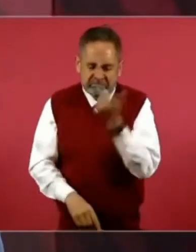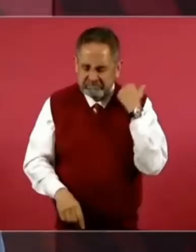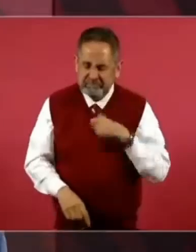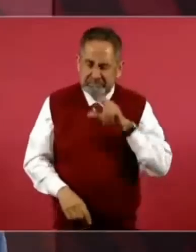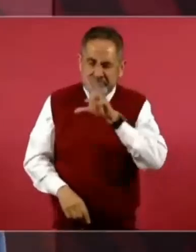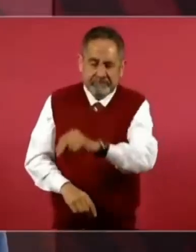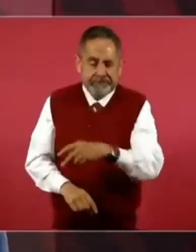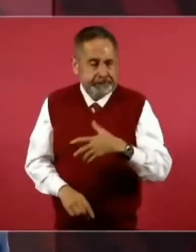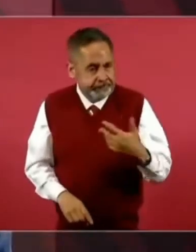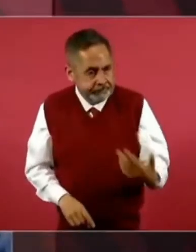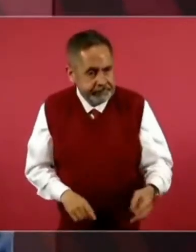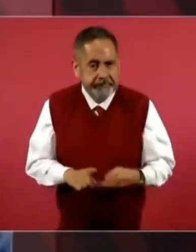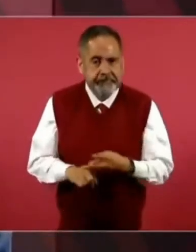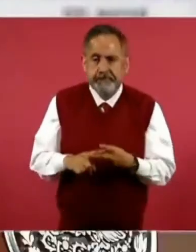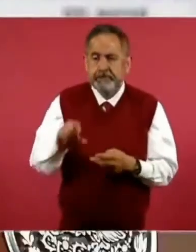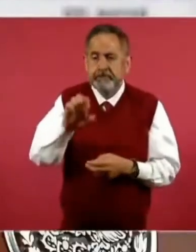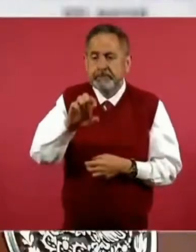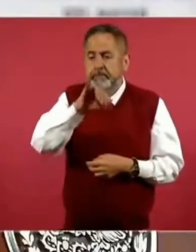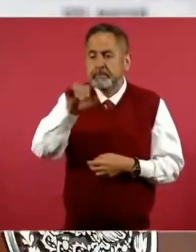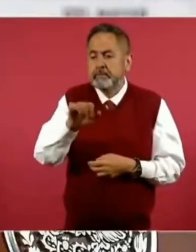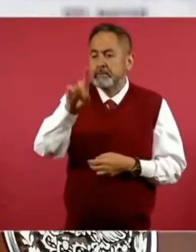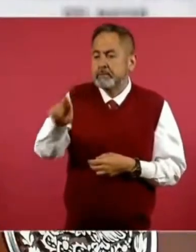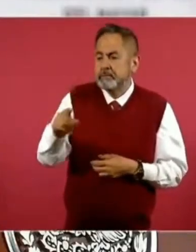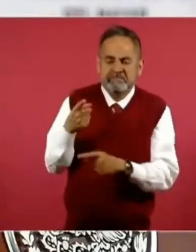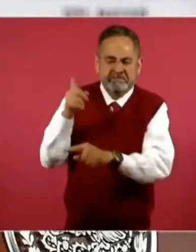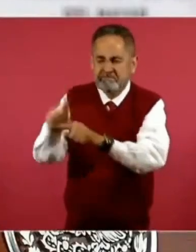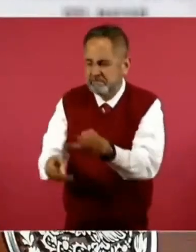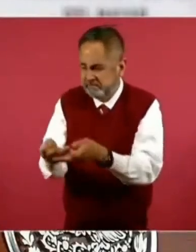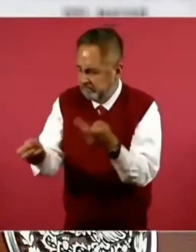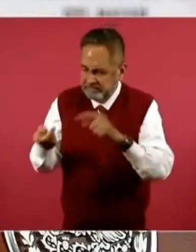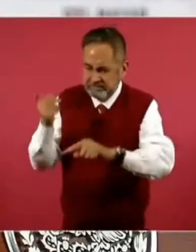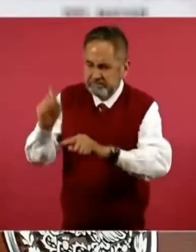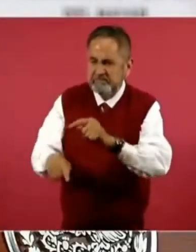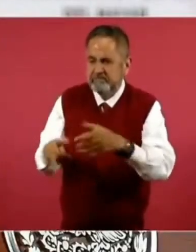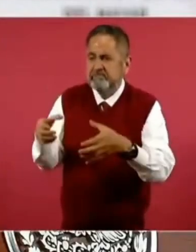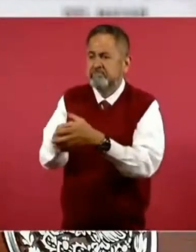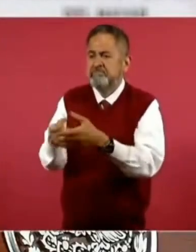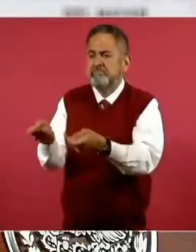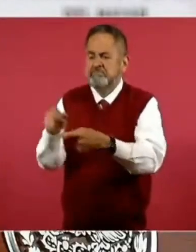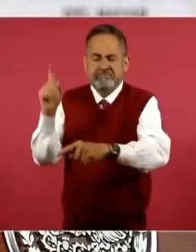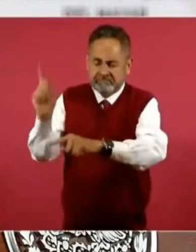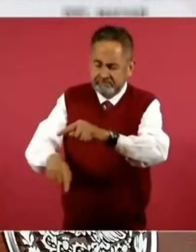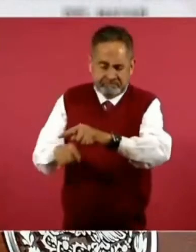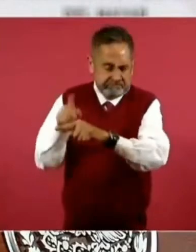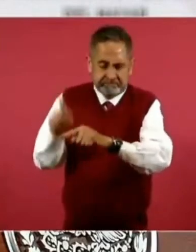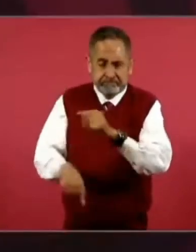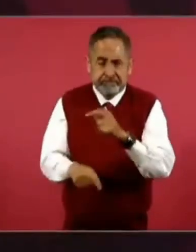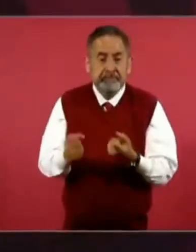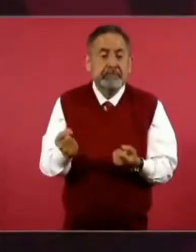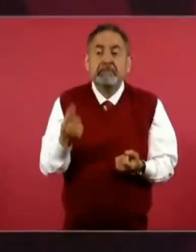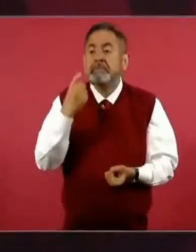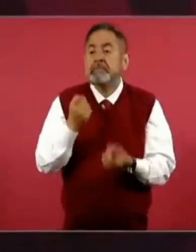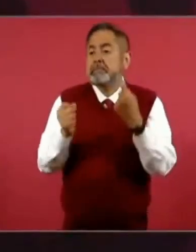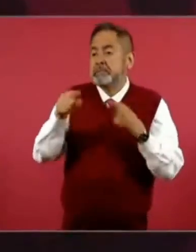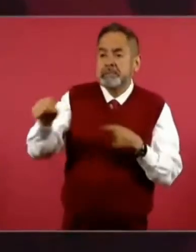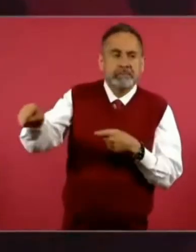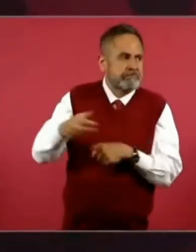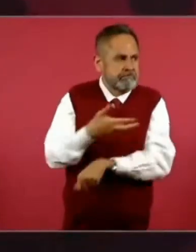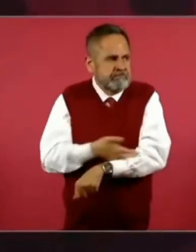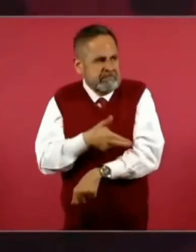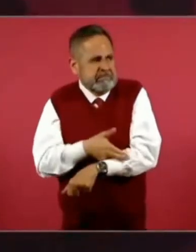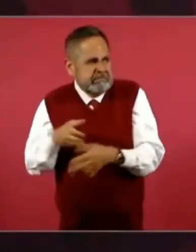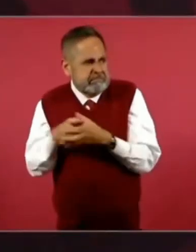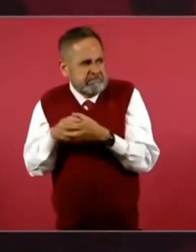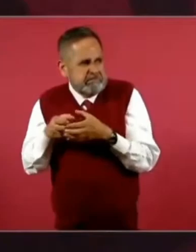Desaparece en el ejido, si se mantiene es porque los campesinos